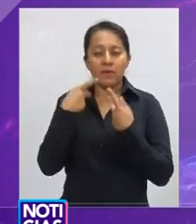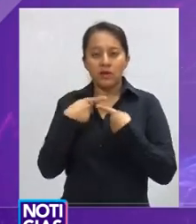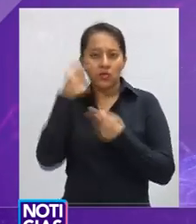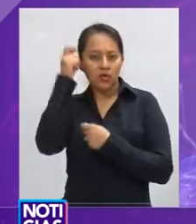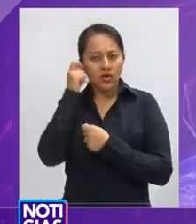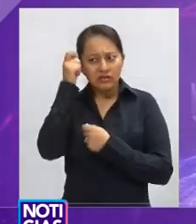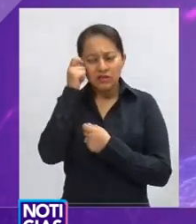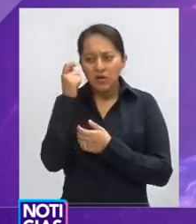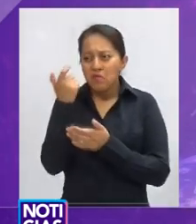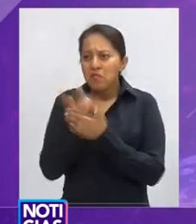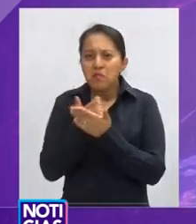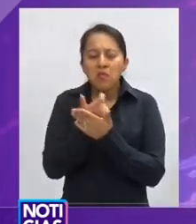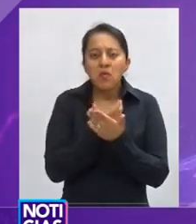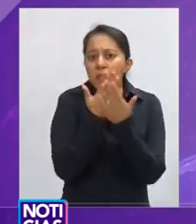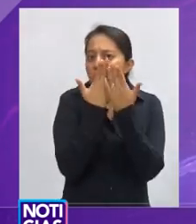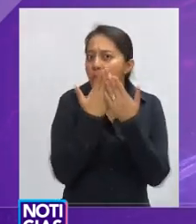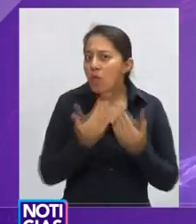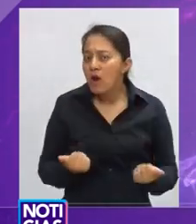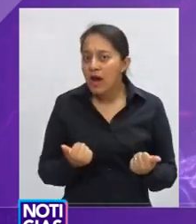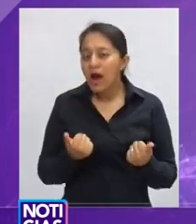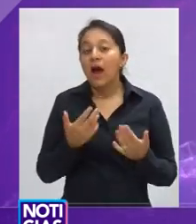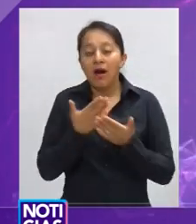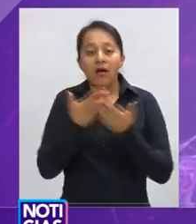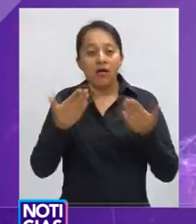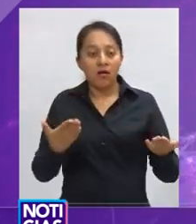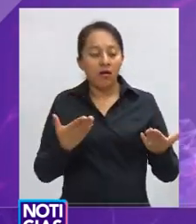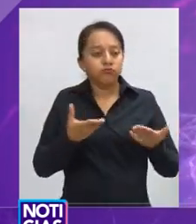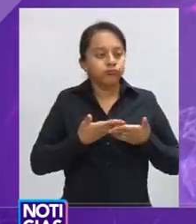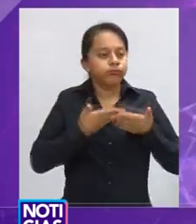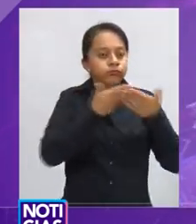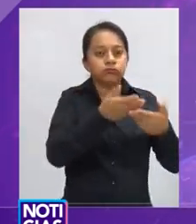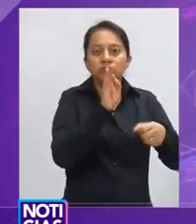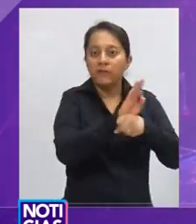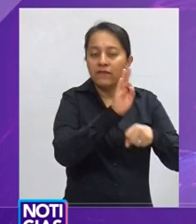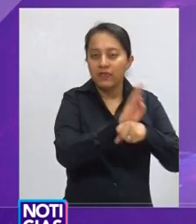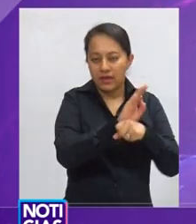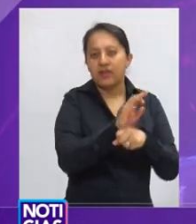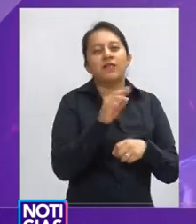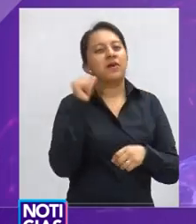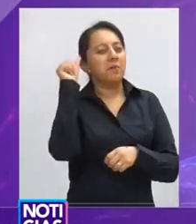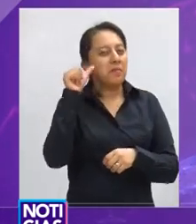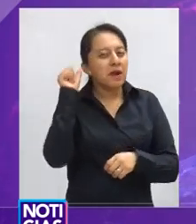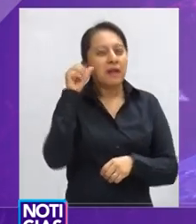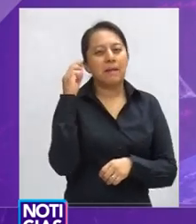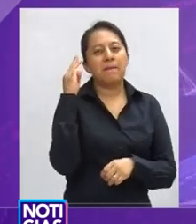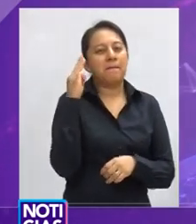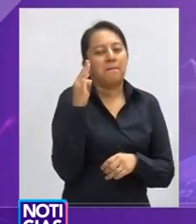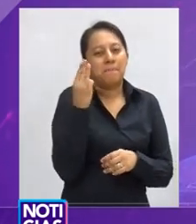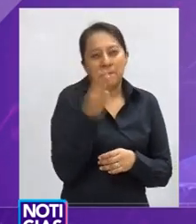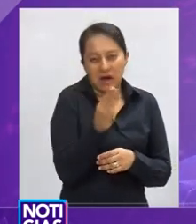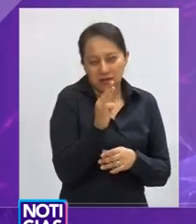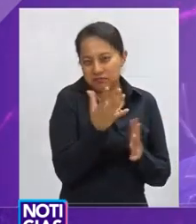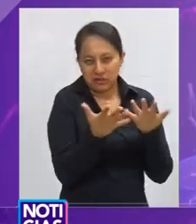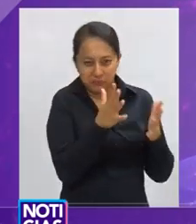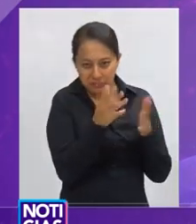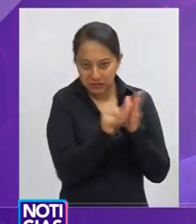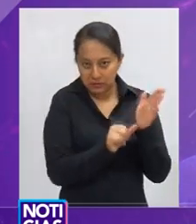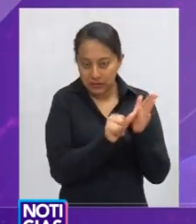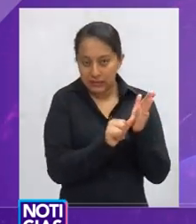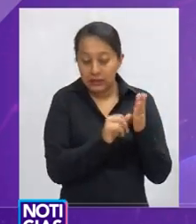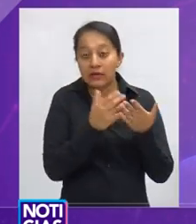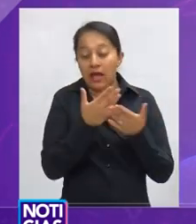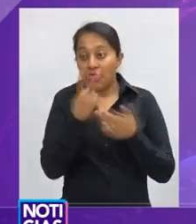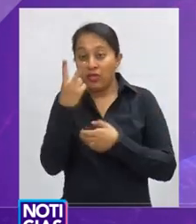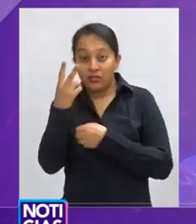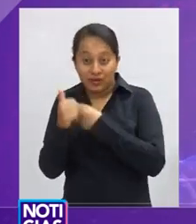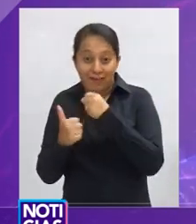pensionados dejaron de percibir sus pagos. Se emitió un método de defensa entre abril y mayo de aquel año, mismo que a casi dos años se